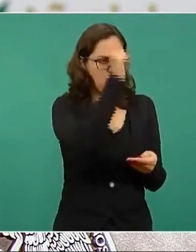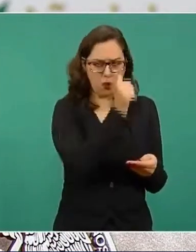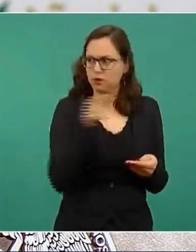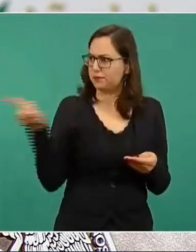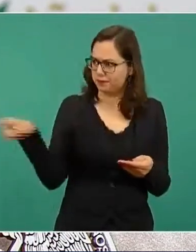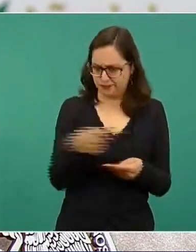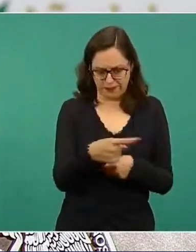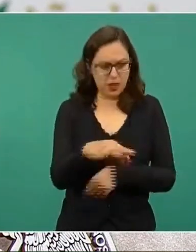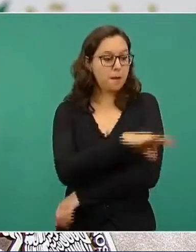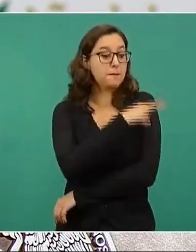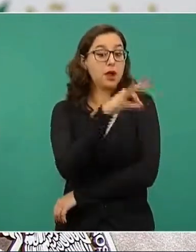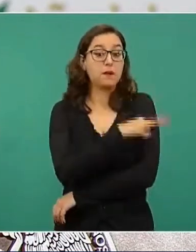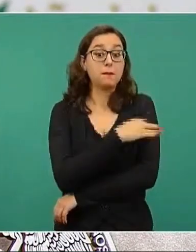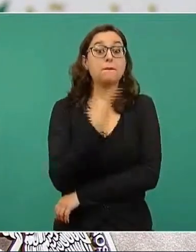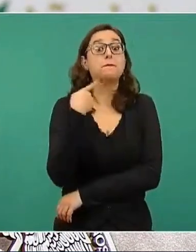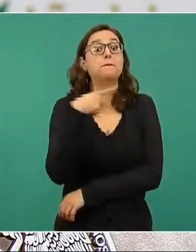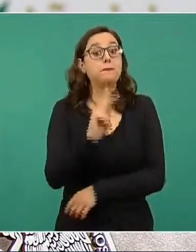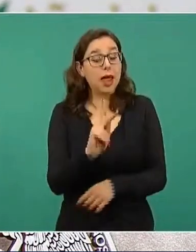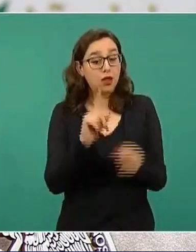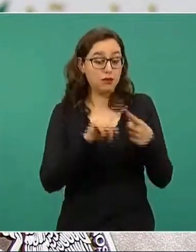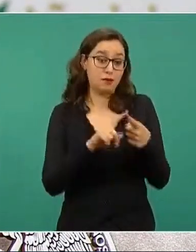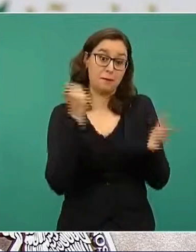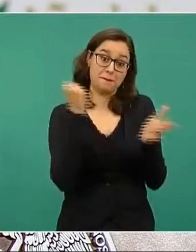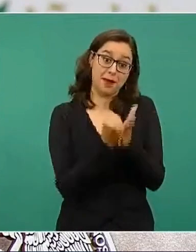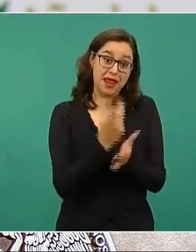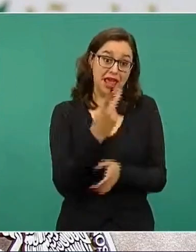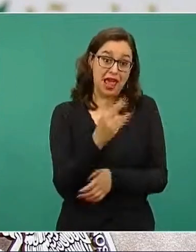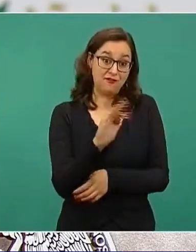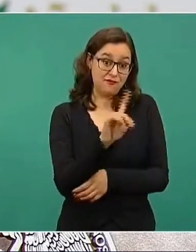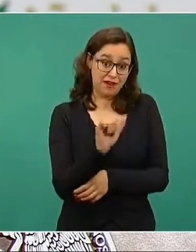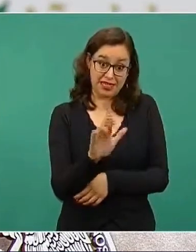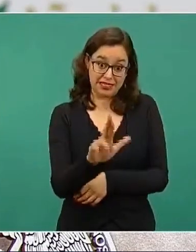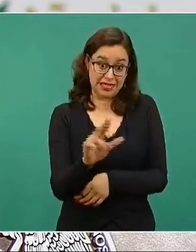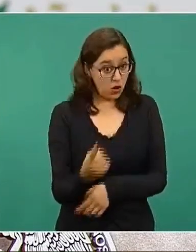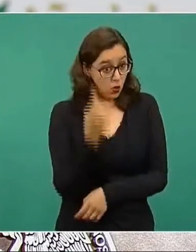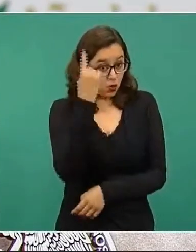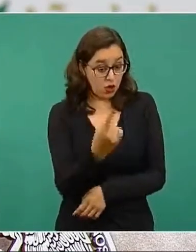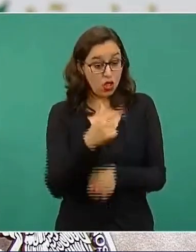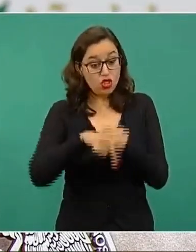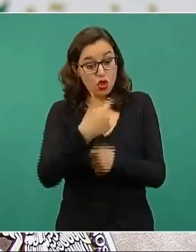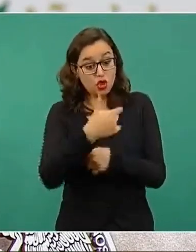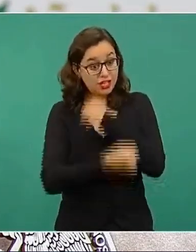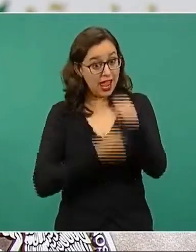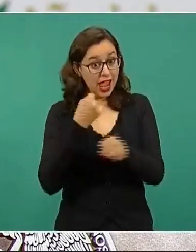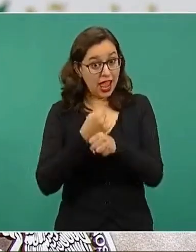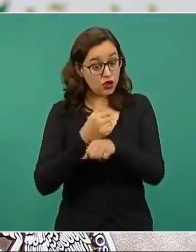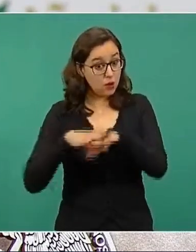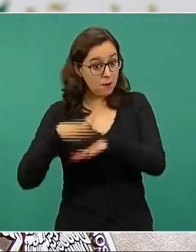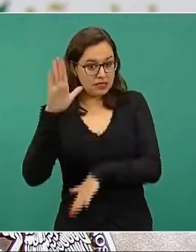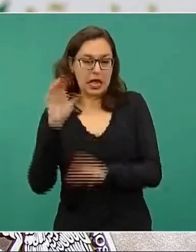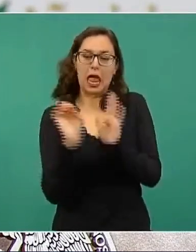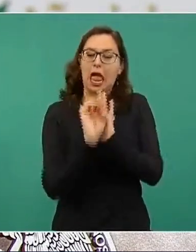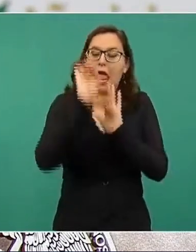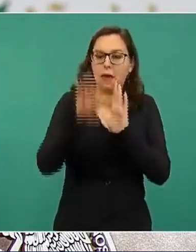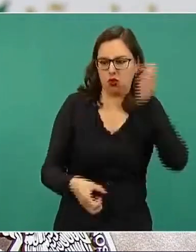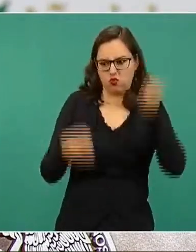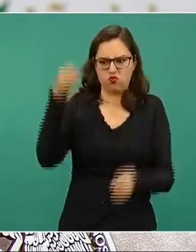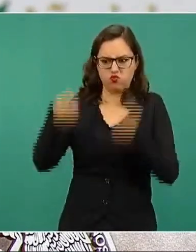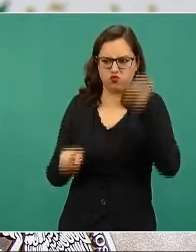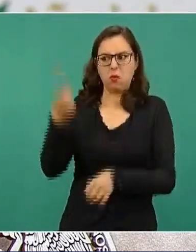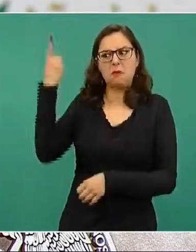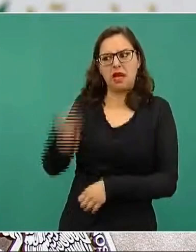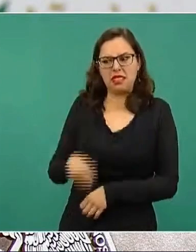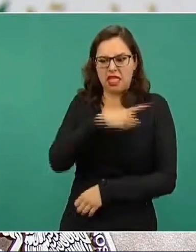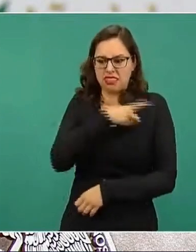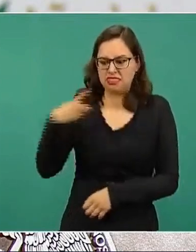adolescente siempre y cuando sea con la vacuna Pfizer y sea de 12 años y más. Si nos llega una sentencia que